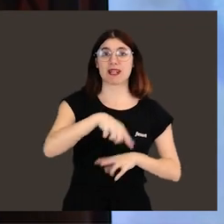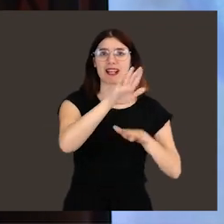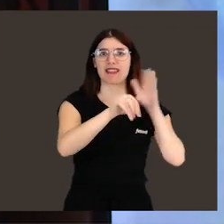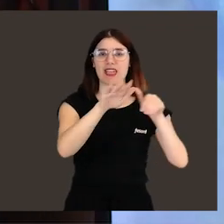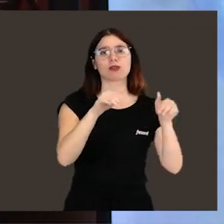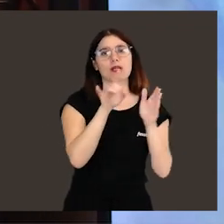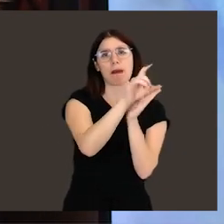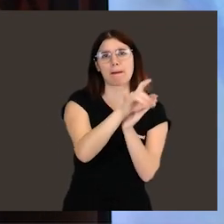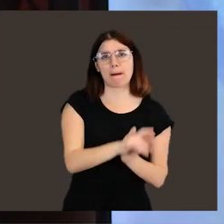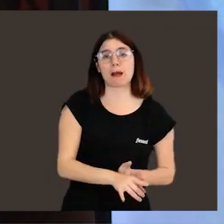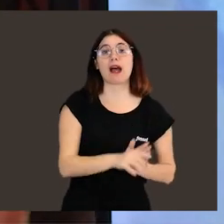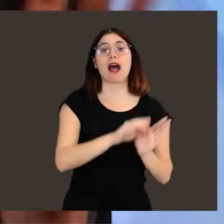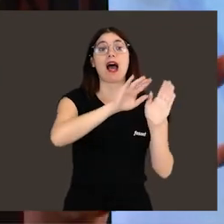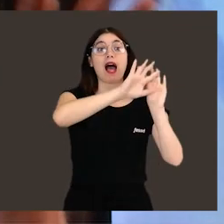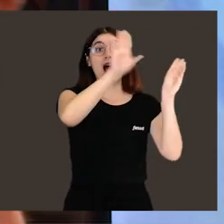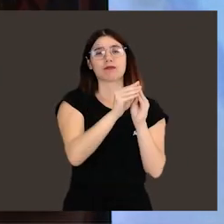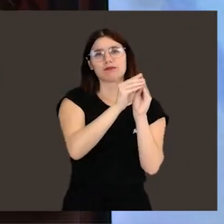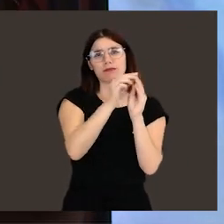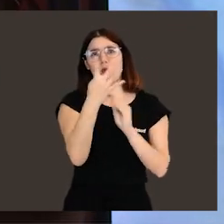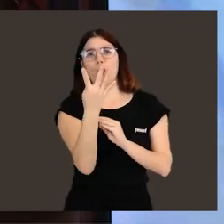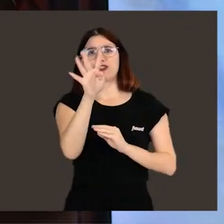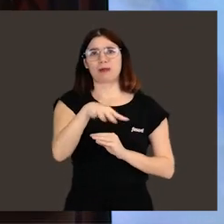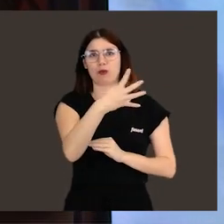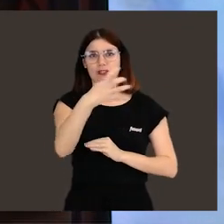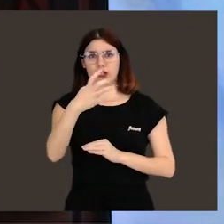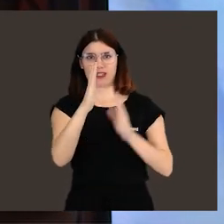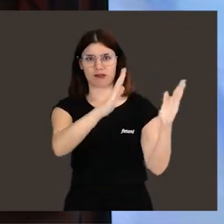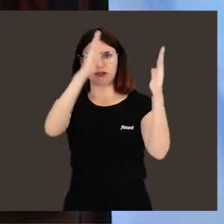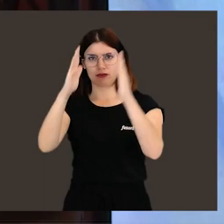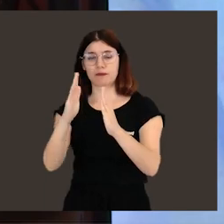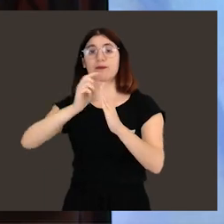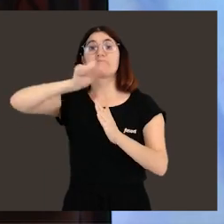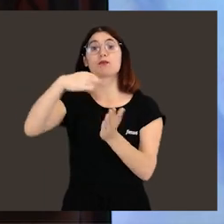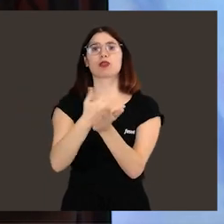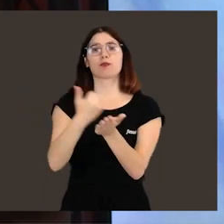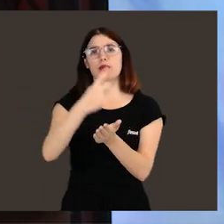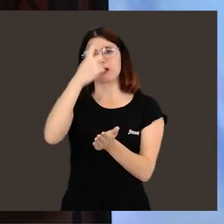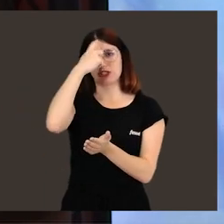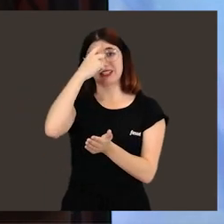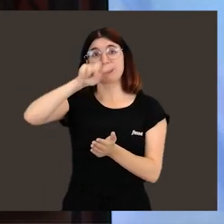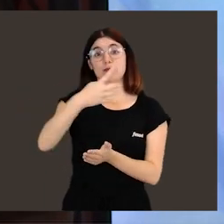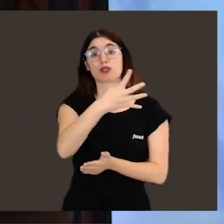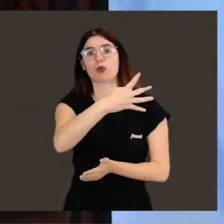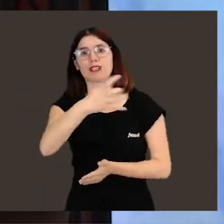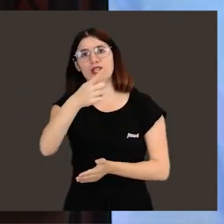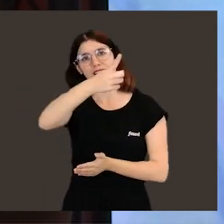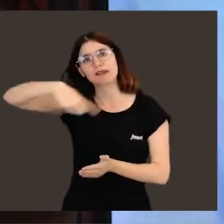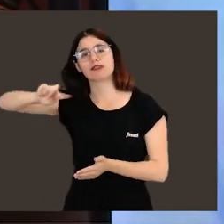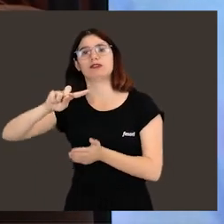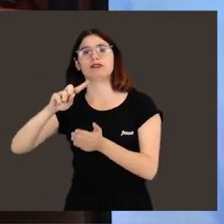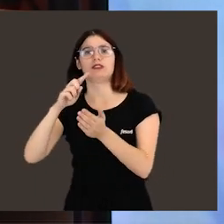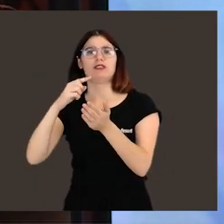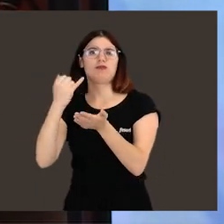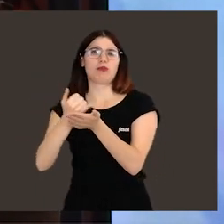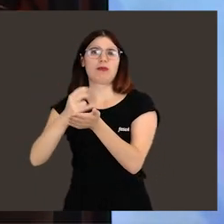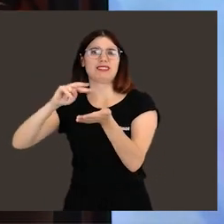analizar esas 23.000 candidaturas e invitó a 1.400 a una primera fase de pruebas cognitivas, de ahí 400 a